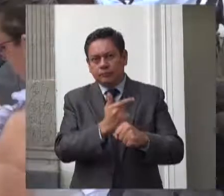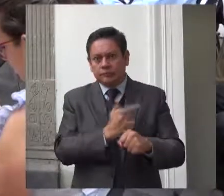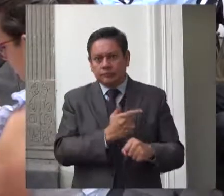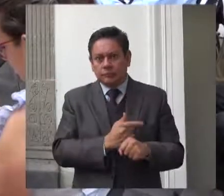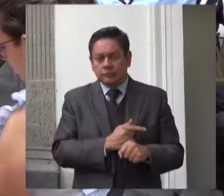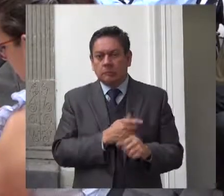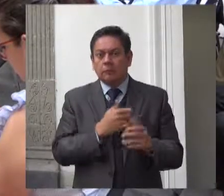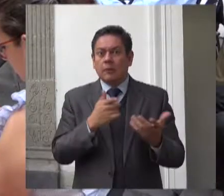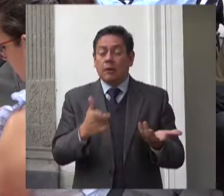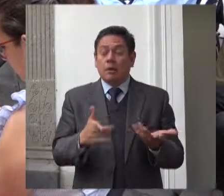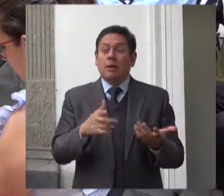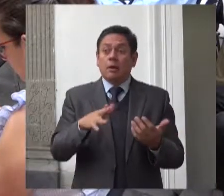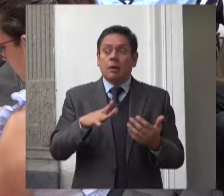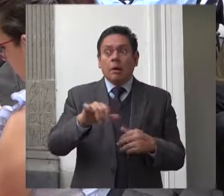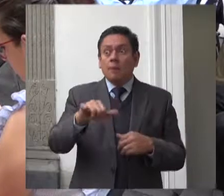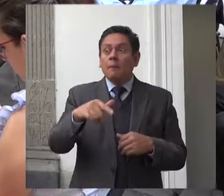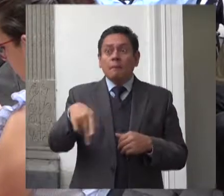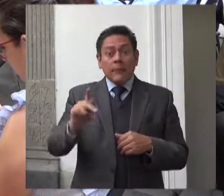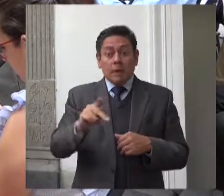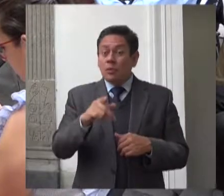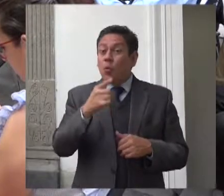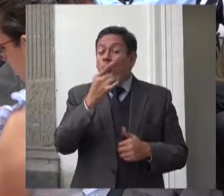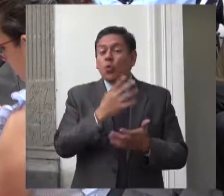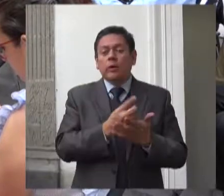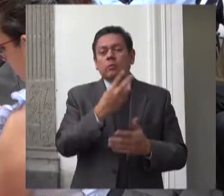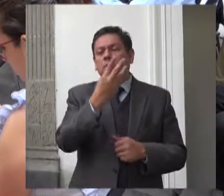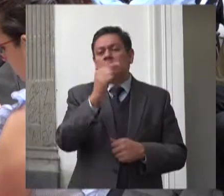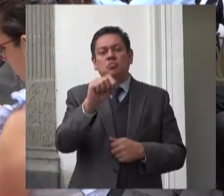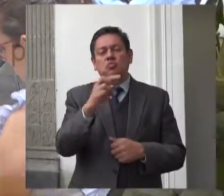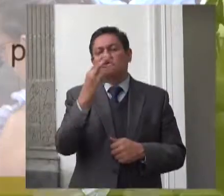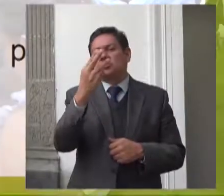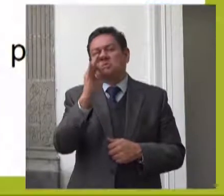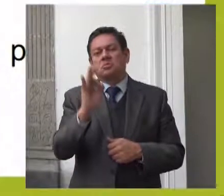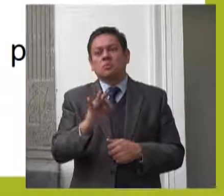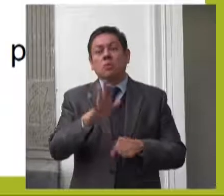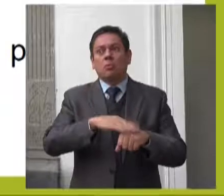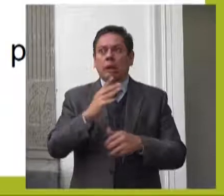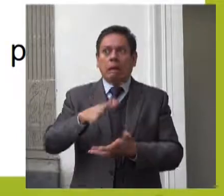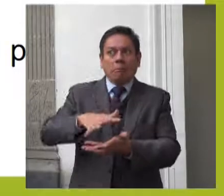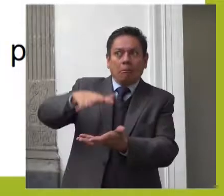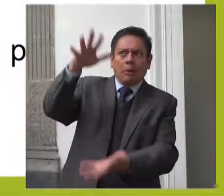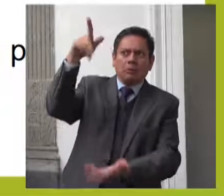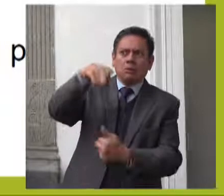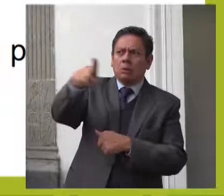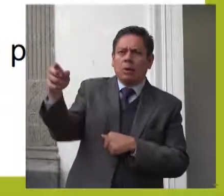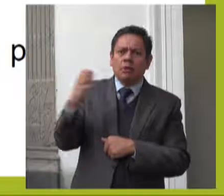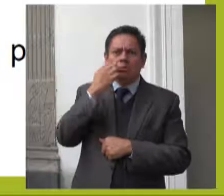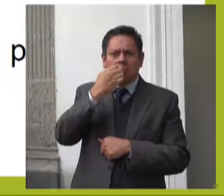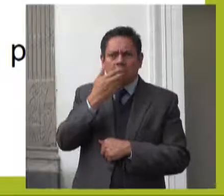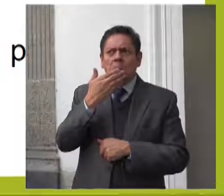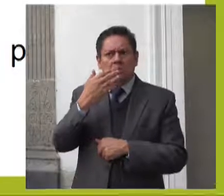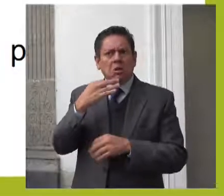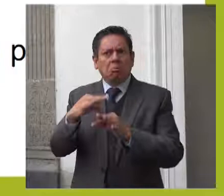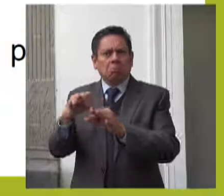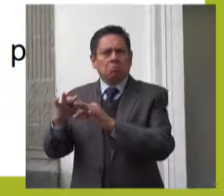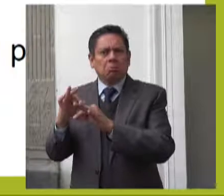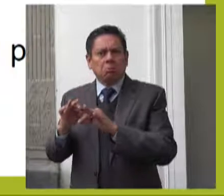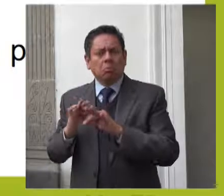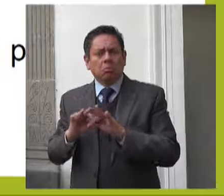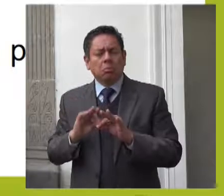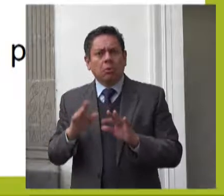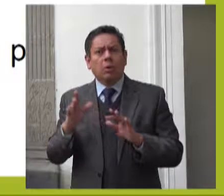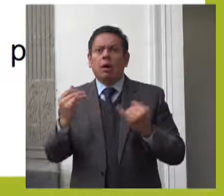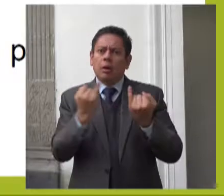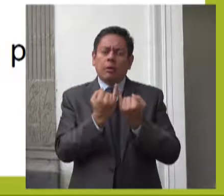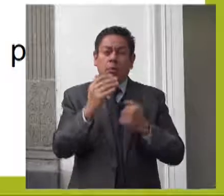el 3.3 por ciento. Y se formularon observaciones sólo al 1.8